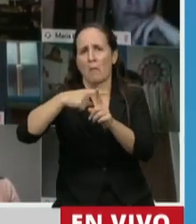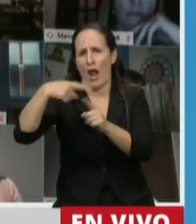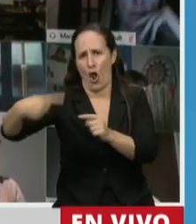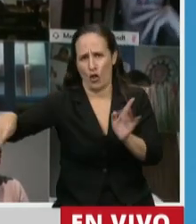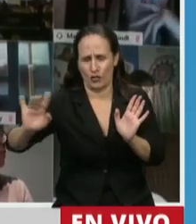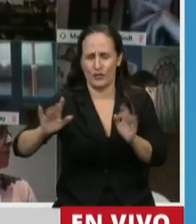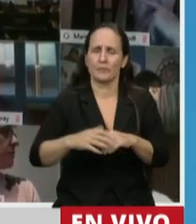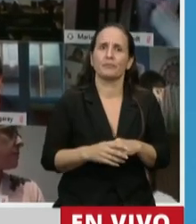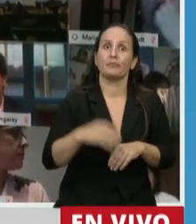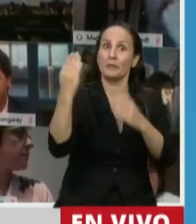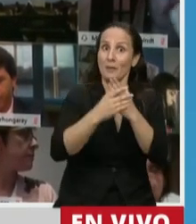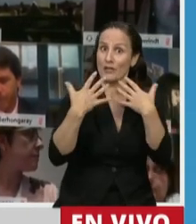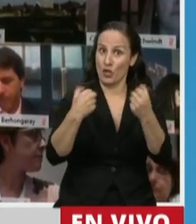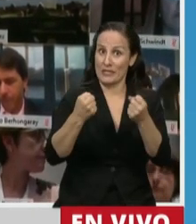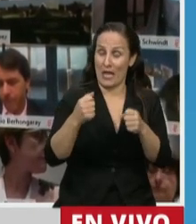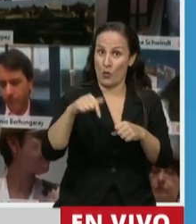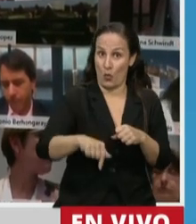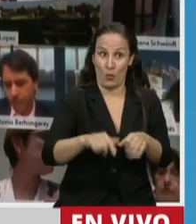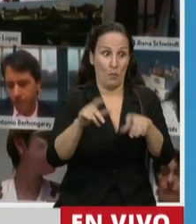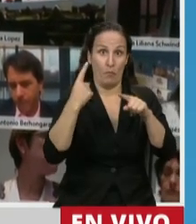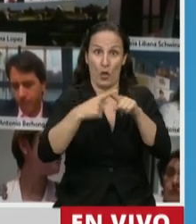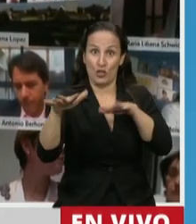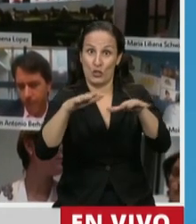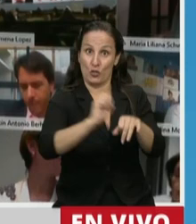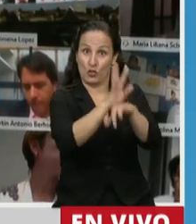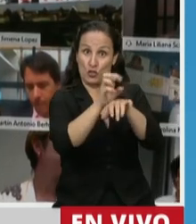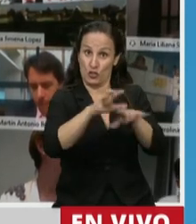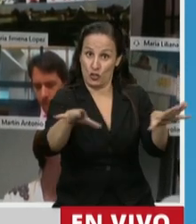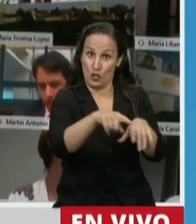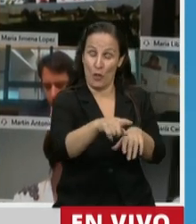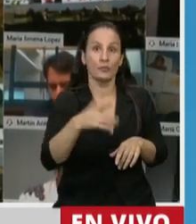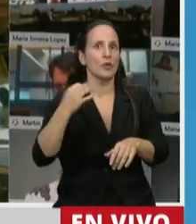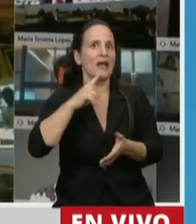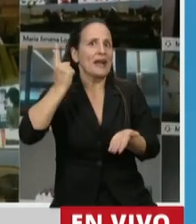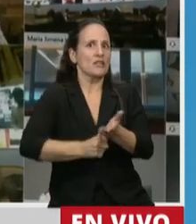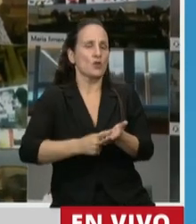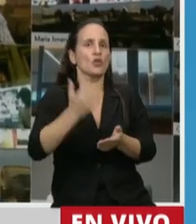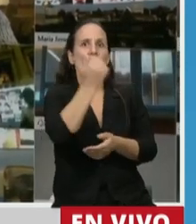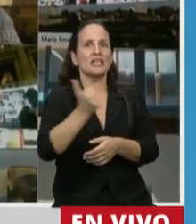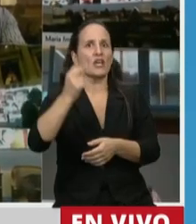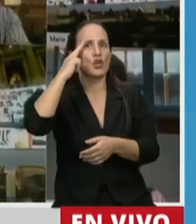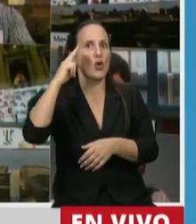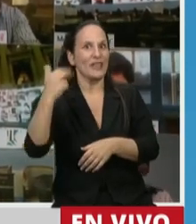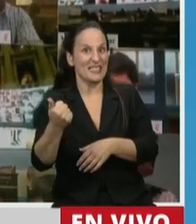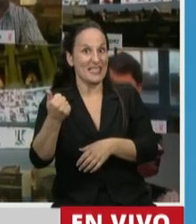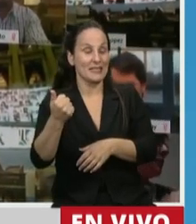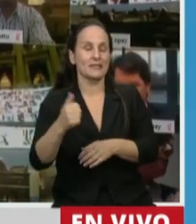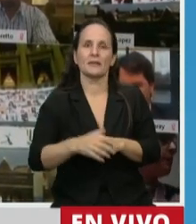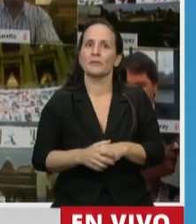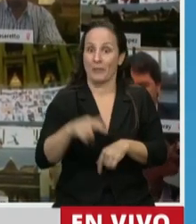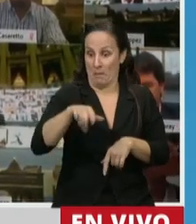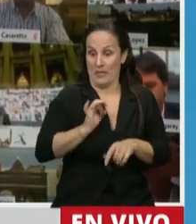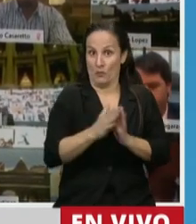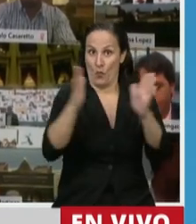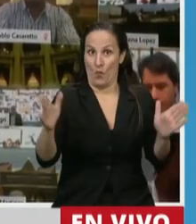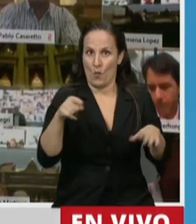Ministerio de Salud de la Nación tuvo que emitir una resolución, la resolución 696 de este